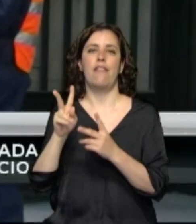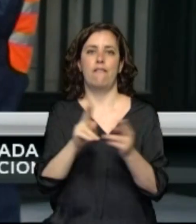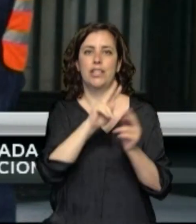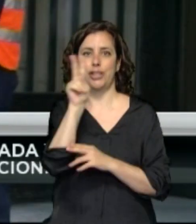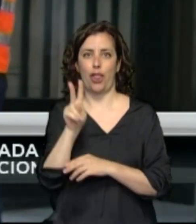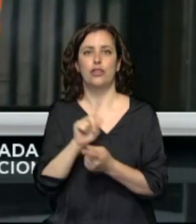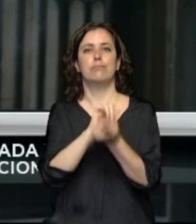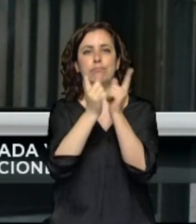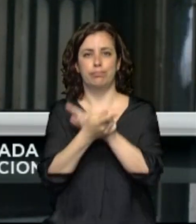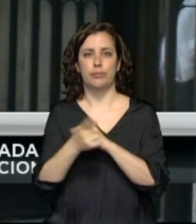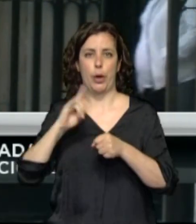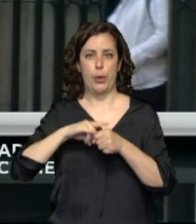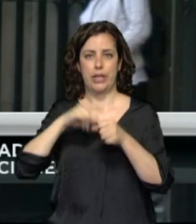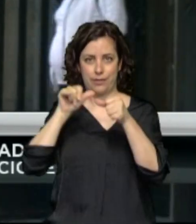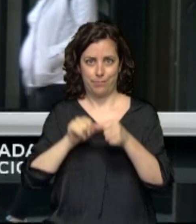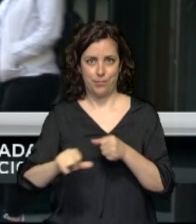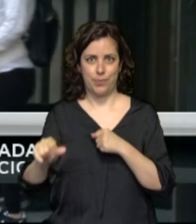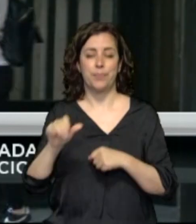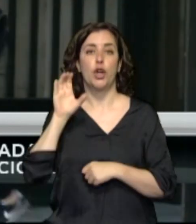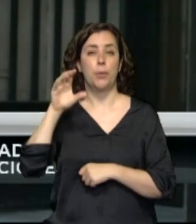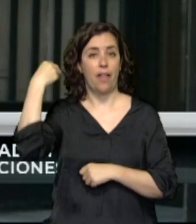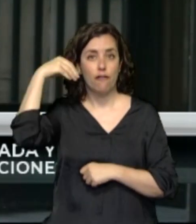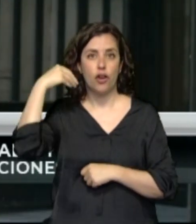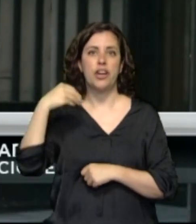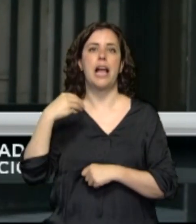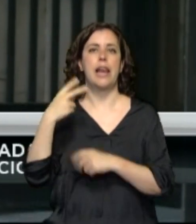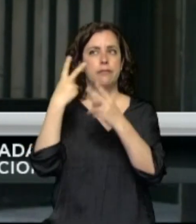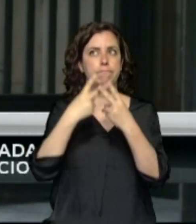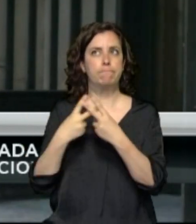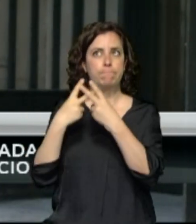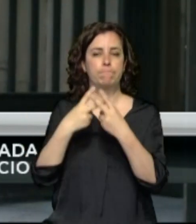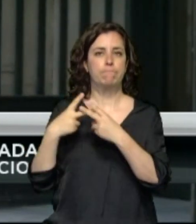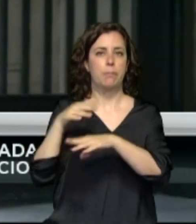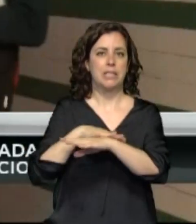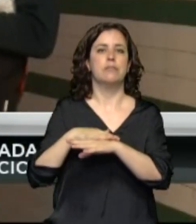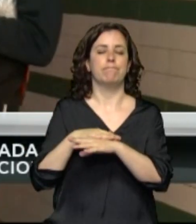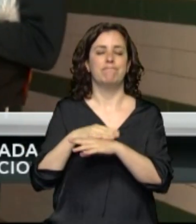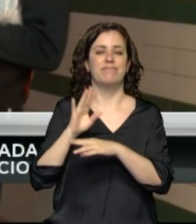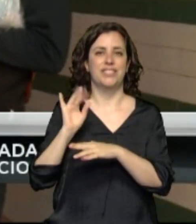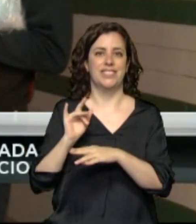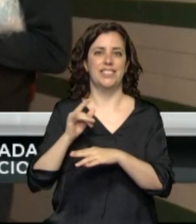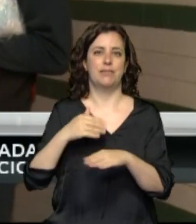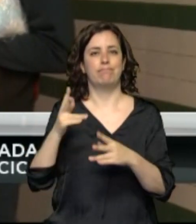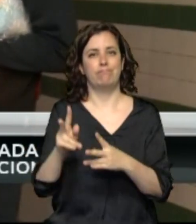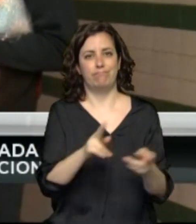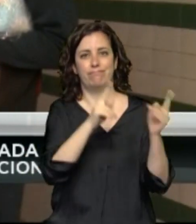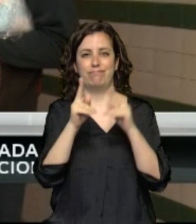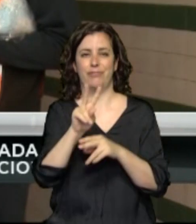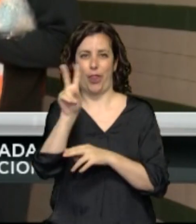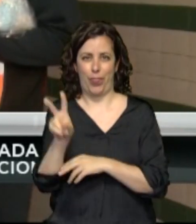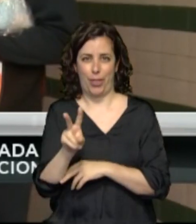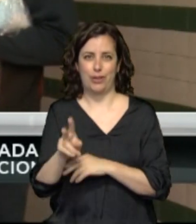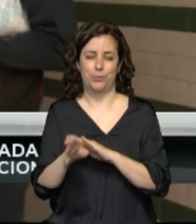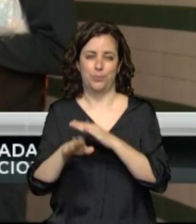lunes. La comunidad foral pasa el examen de la desescalada, aunque será un paso con las restricciones ya anunciadas esta misma semana